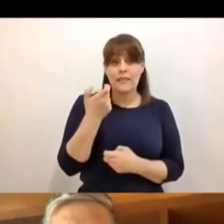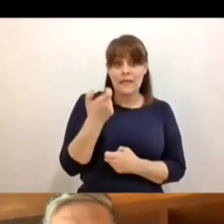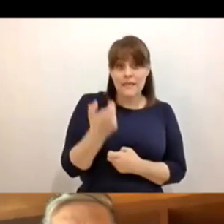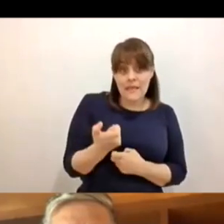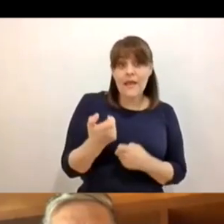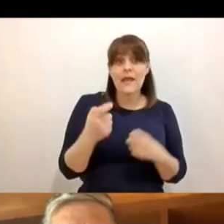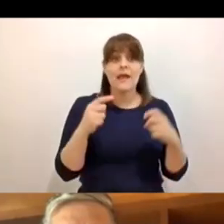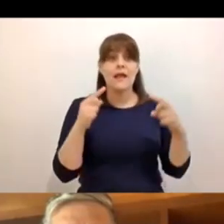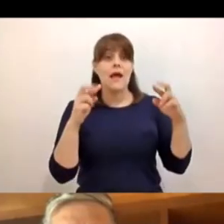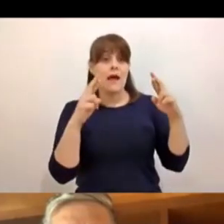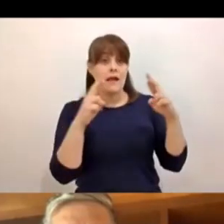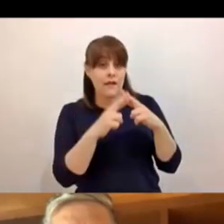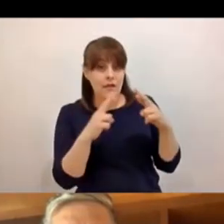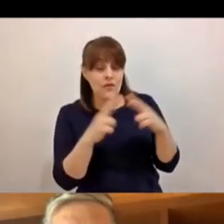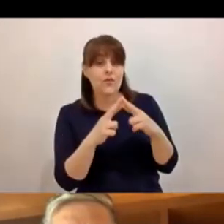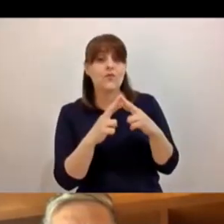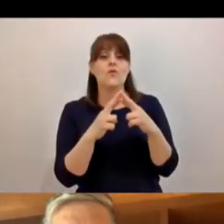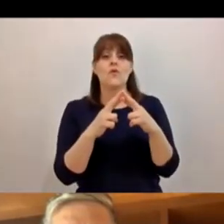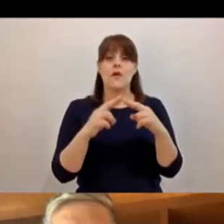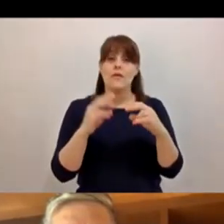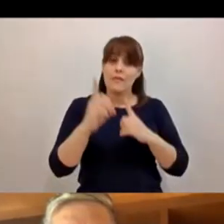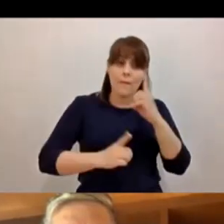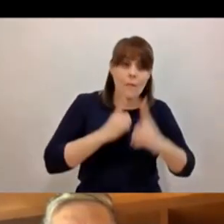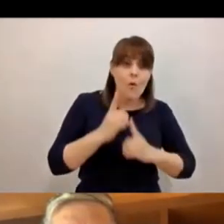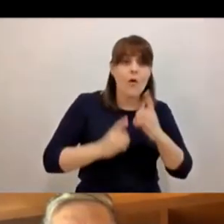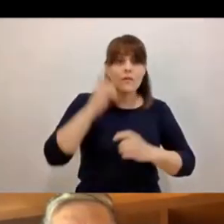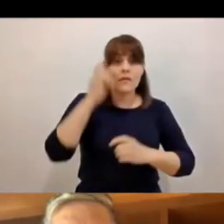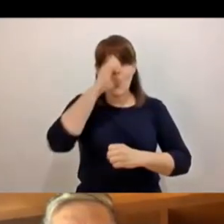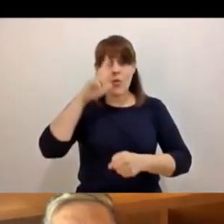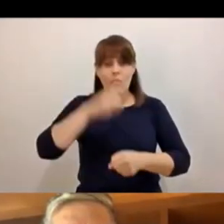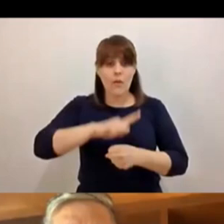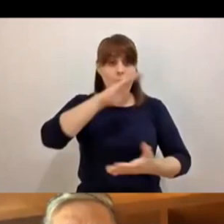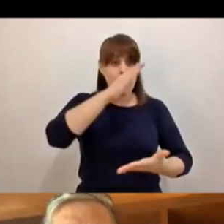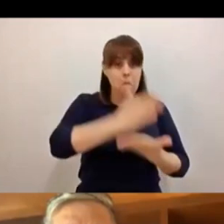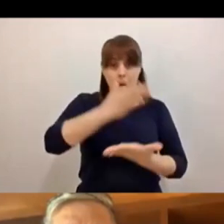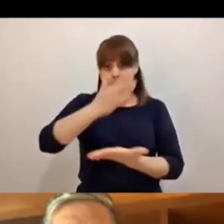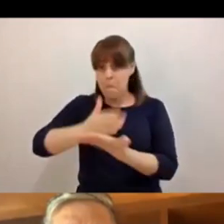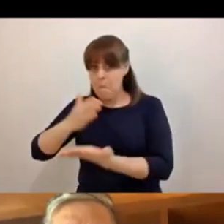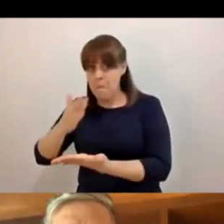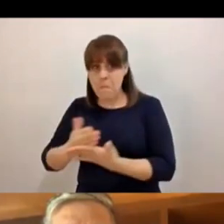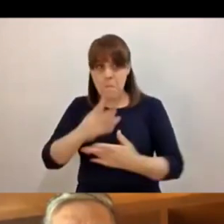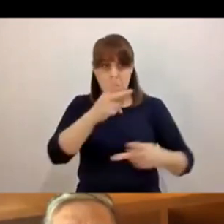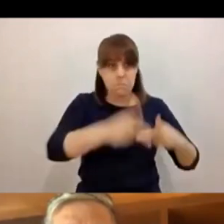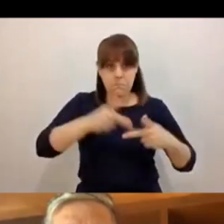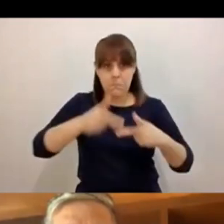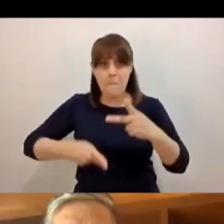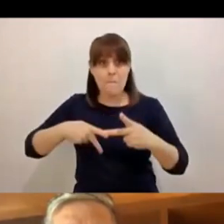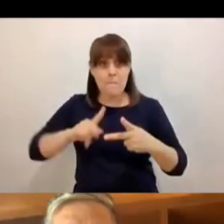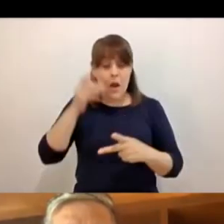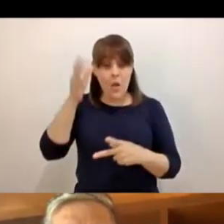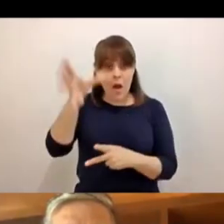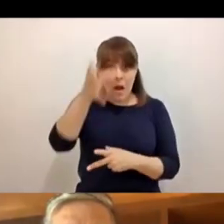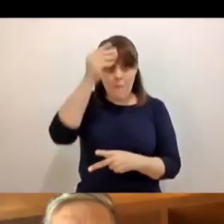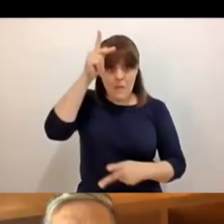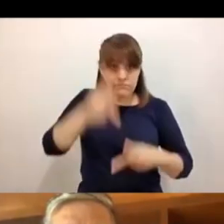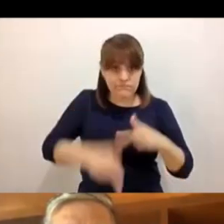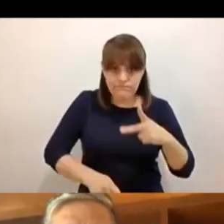deporte, cultura, pero no paró el aprendizaje. El aprendizaje continuó.